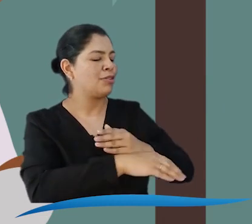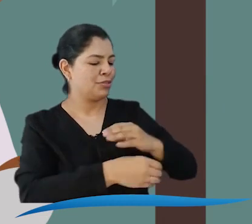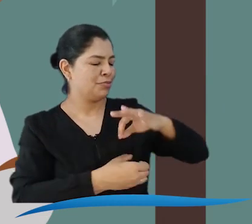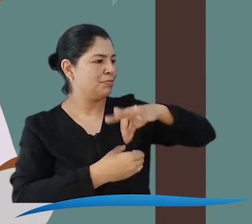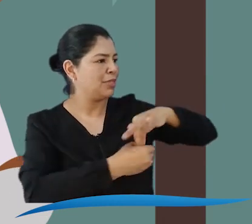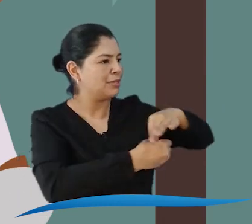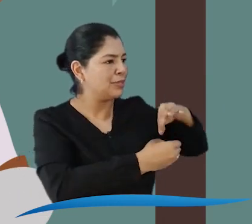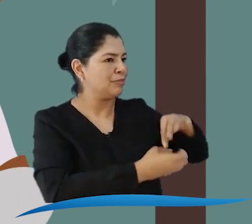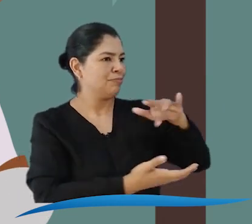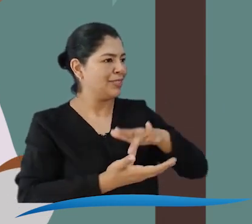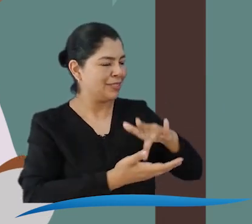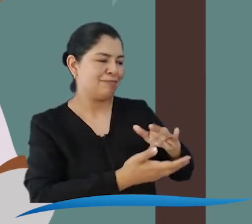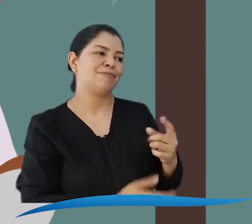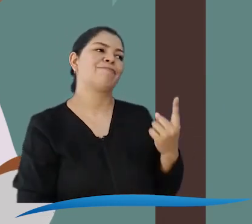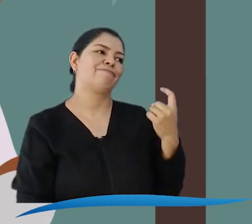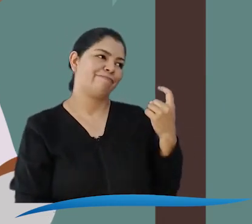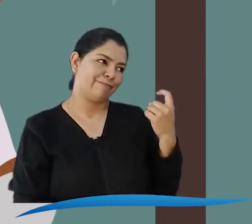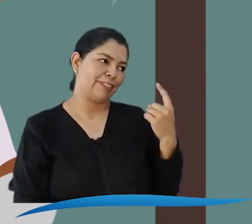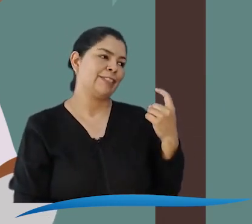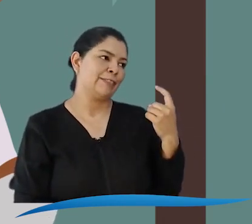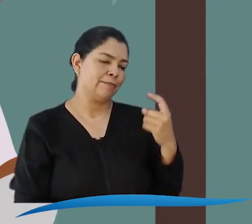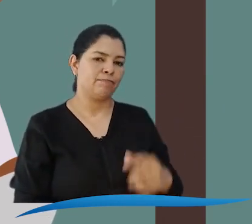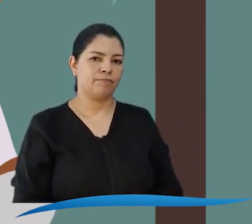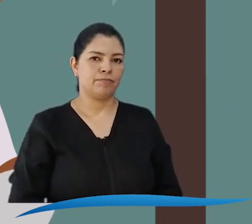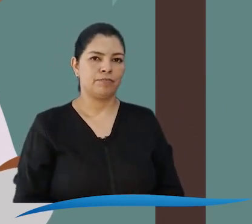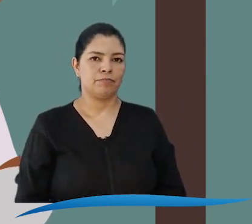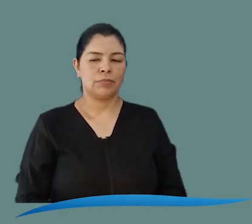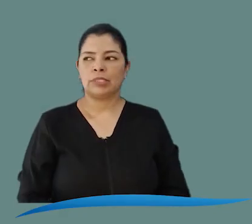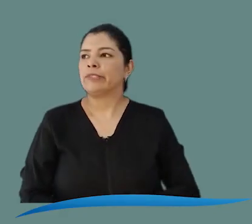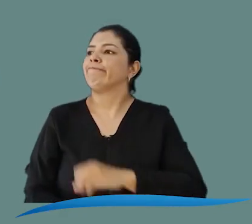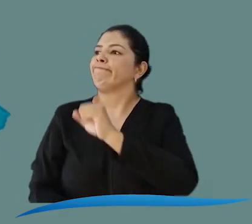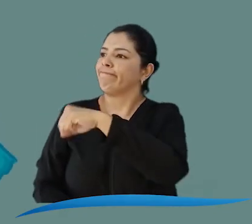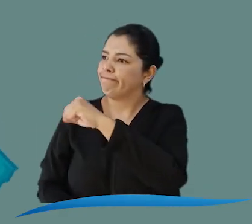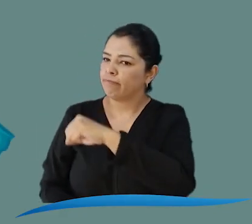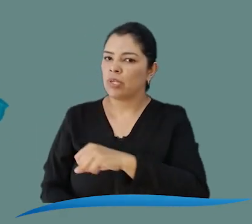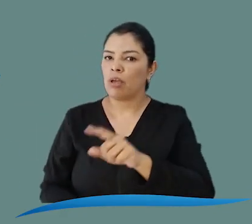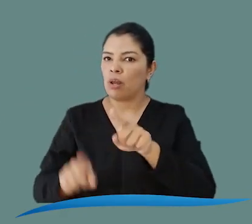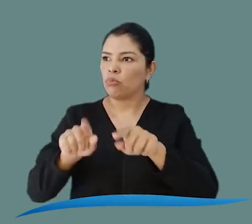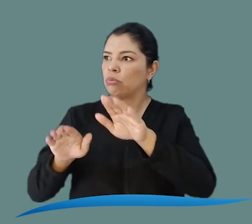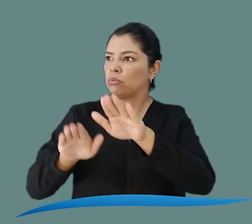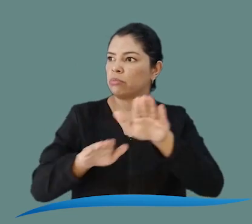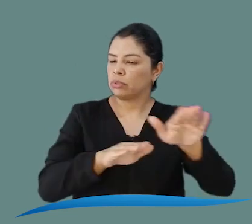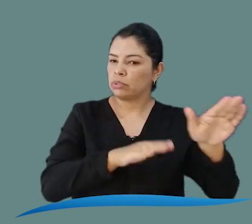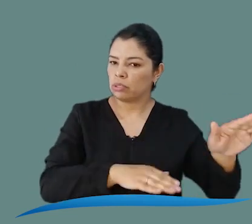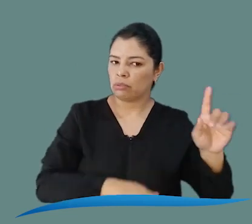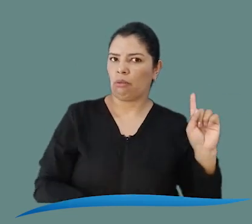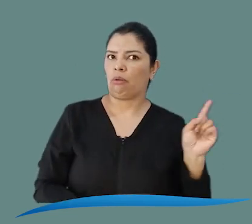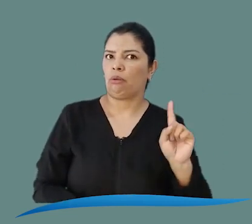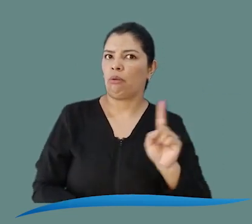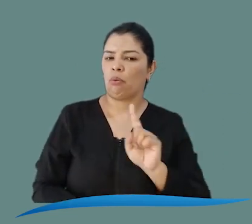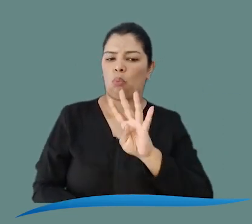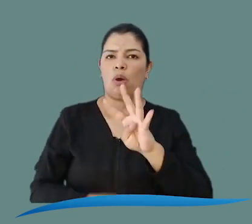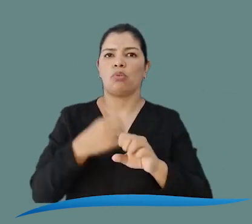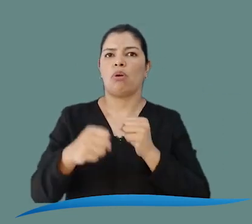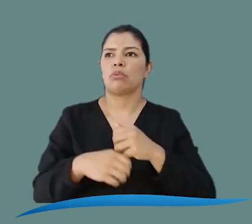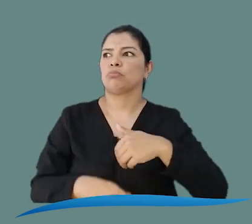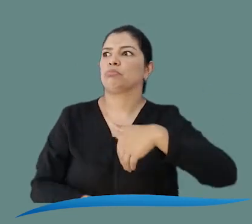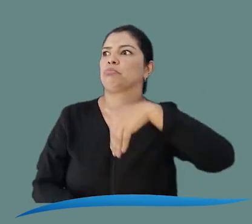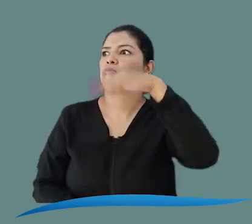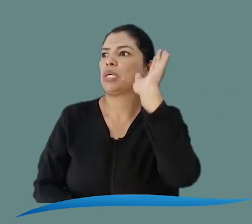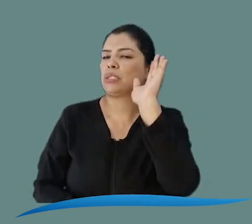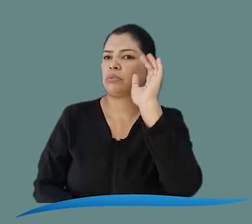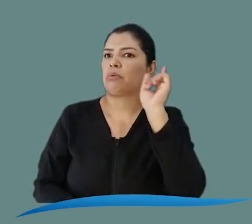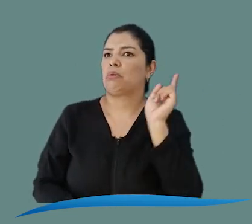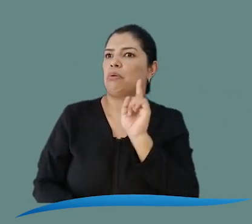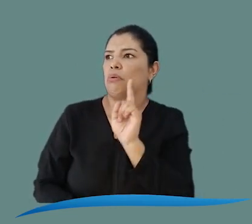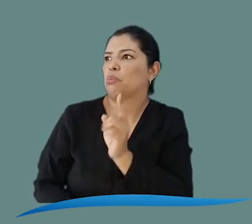representantes de la sociedad civil del Comité de Discapacidad. ¿Que había representantes de la sociedad civil del Comité de Discapacidad